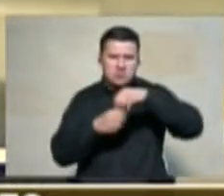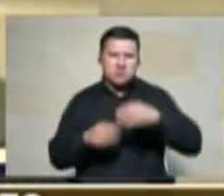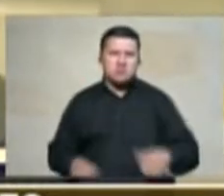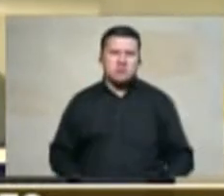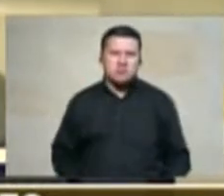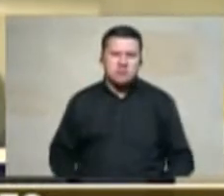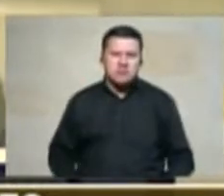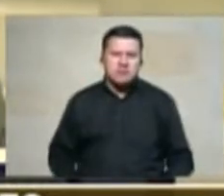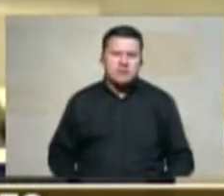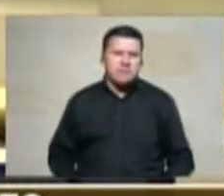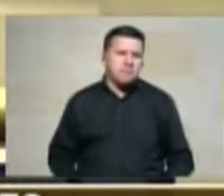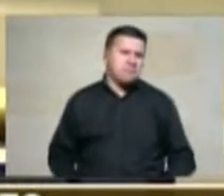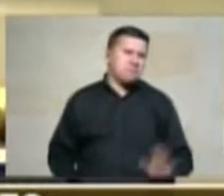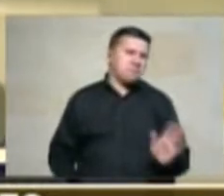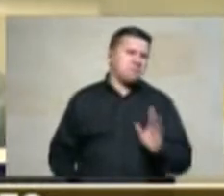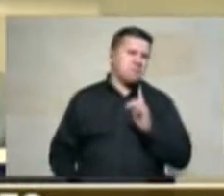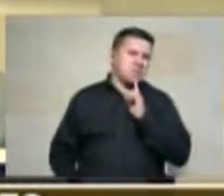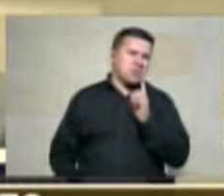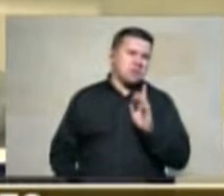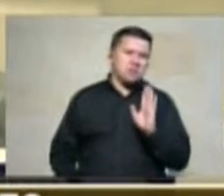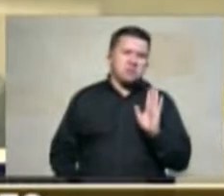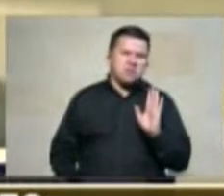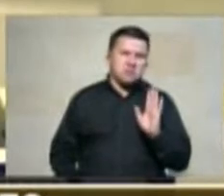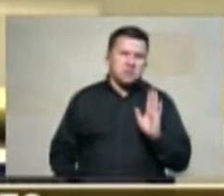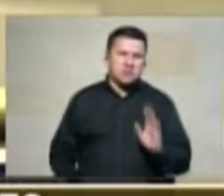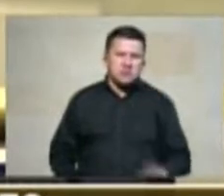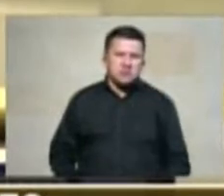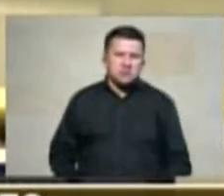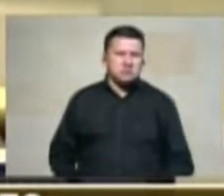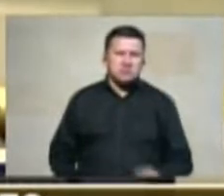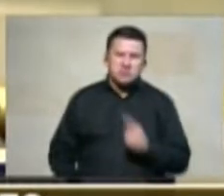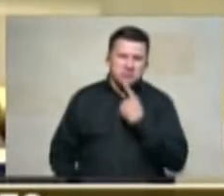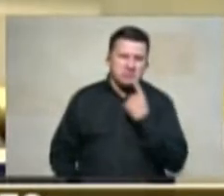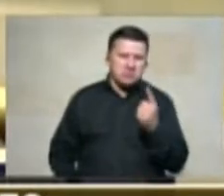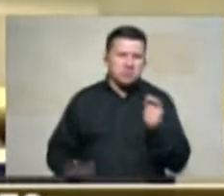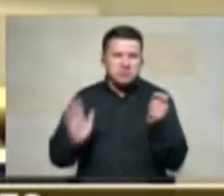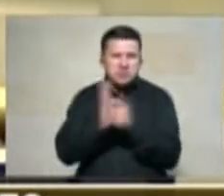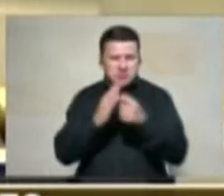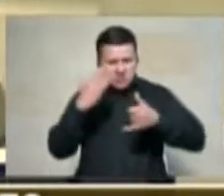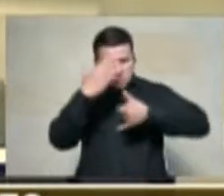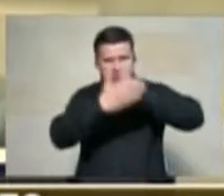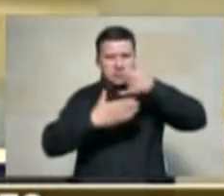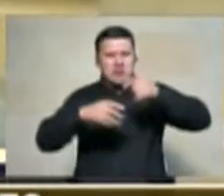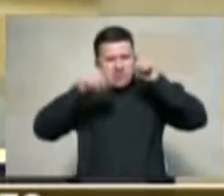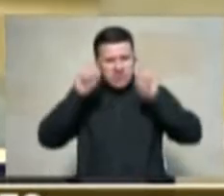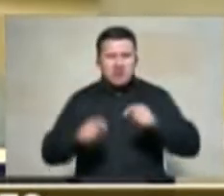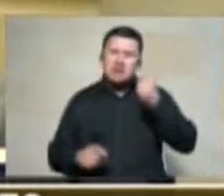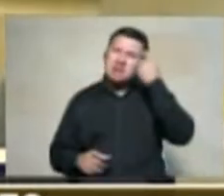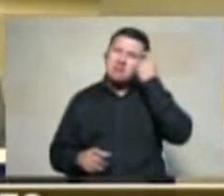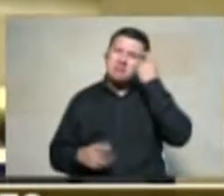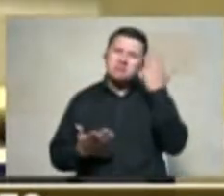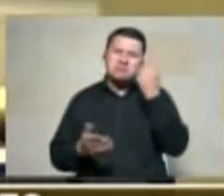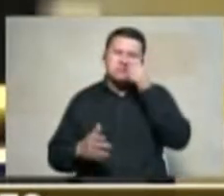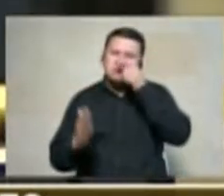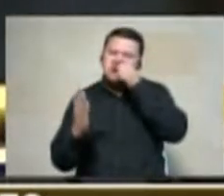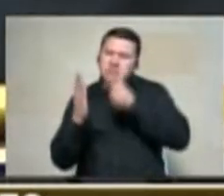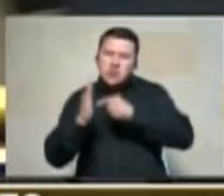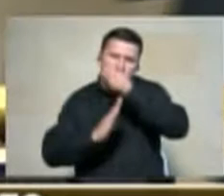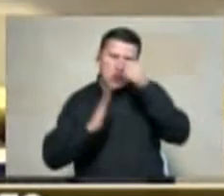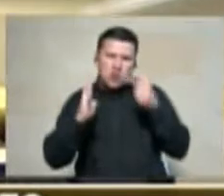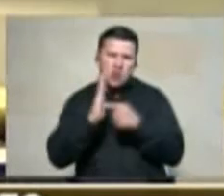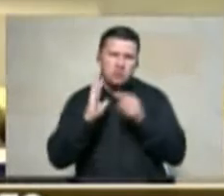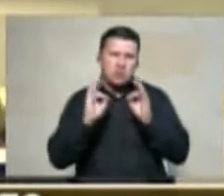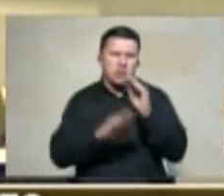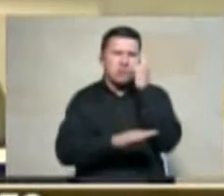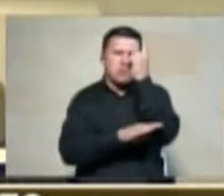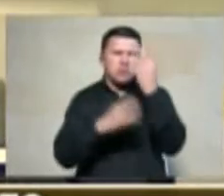dice de eso poco se habla este país tiene pendiente una revisión integral de la política rural y en